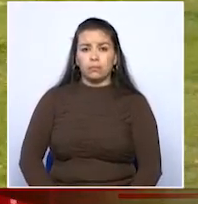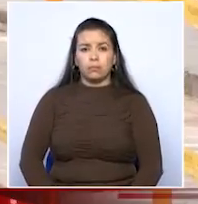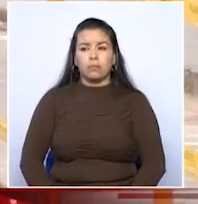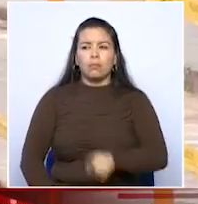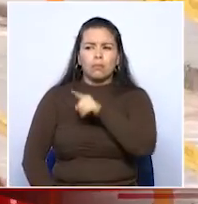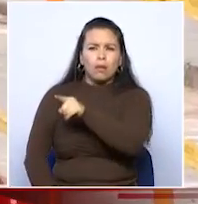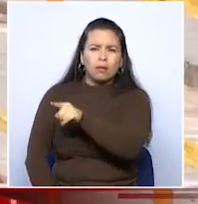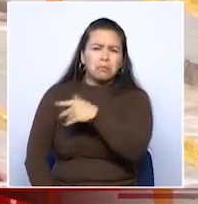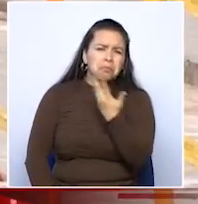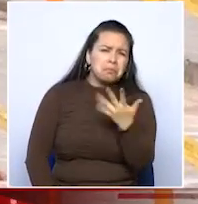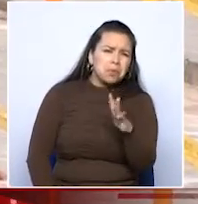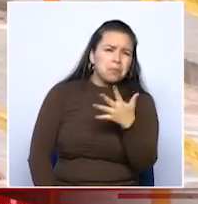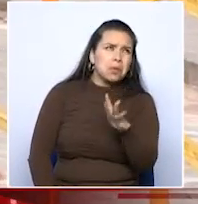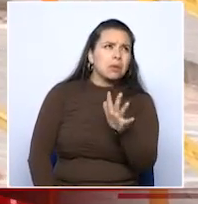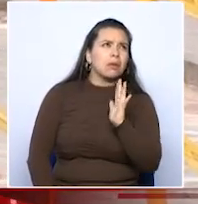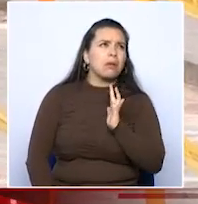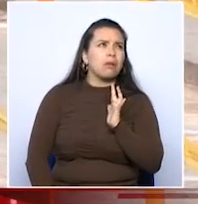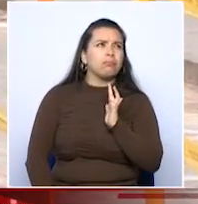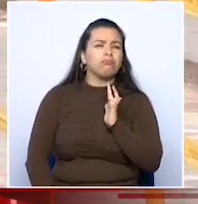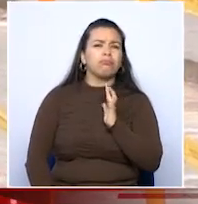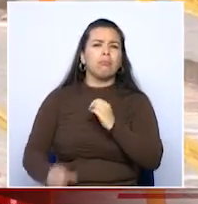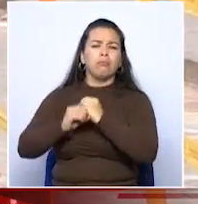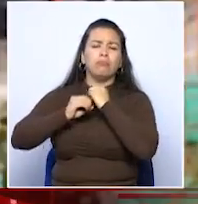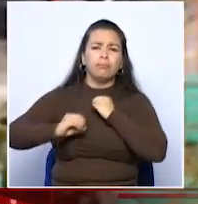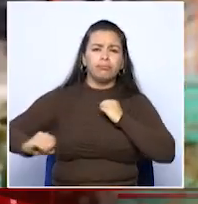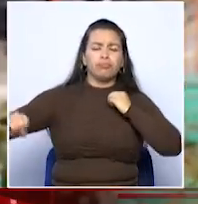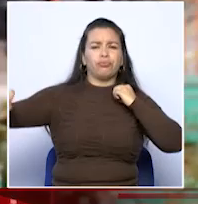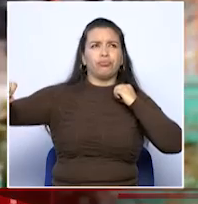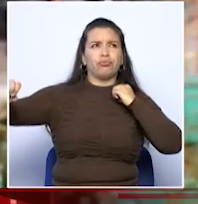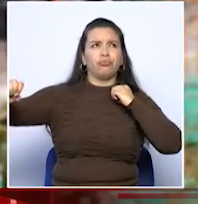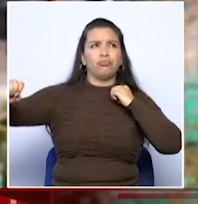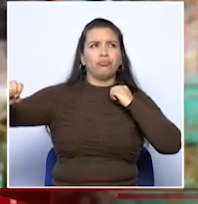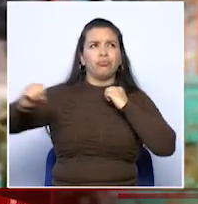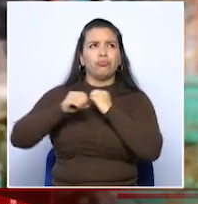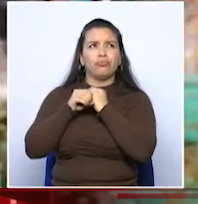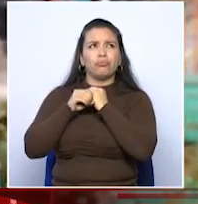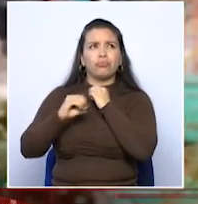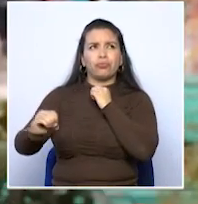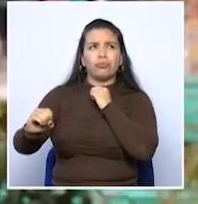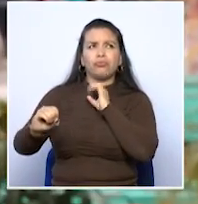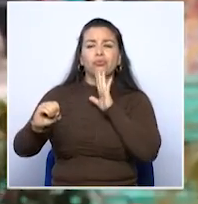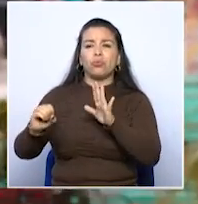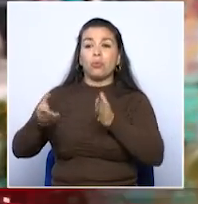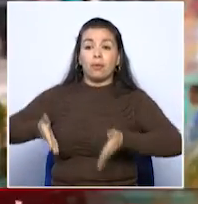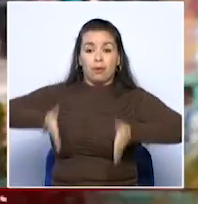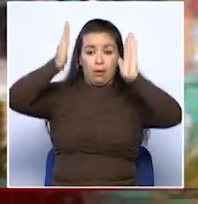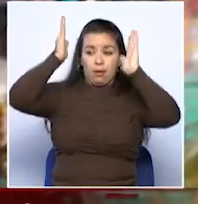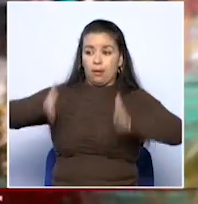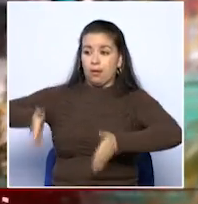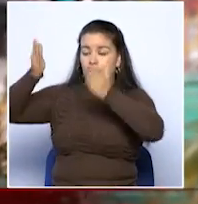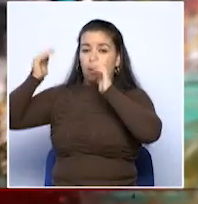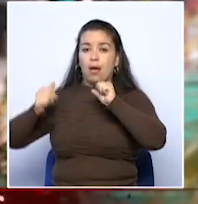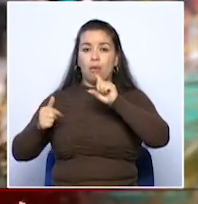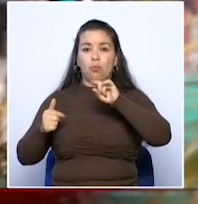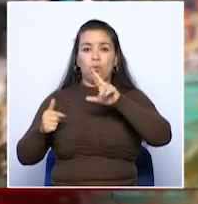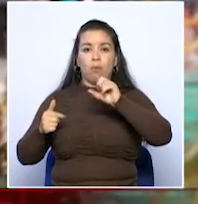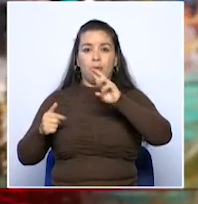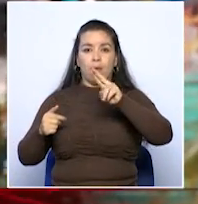proyectado a colocar el acueducto para la urbanización la aurora. La verdad